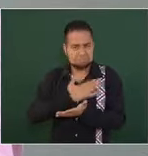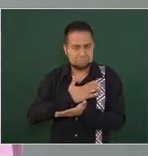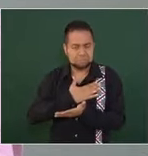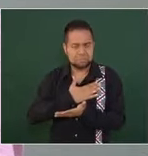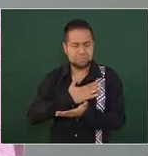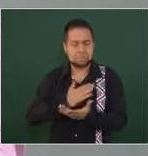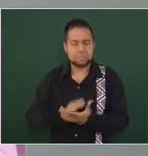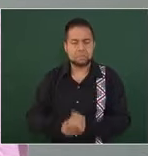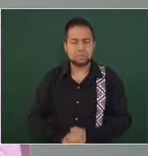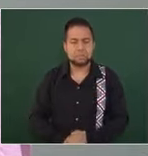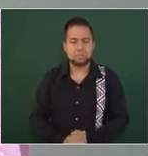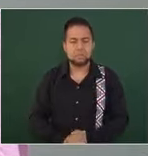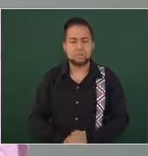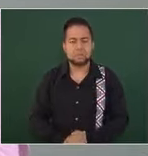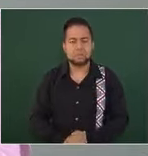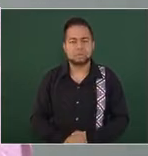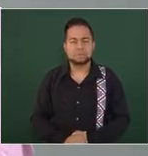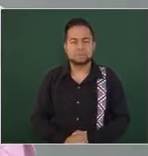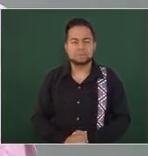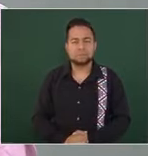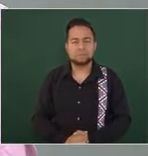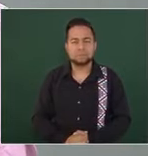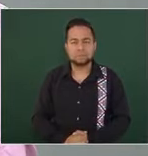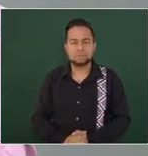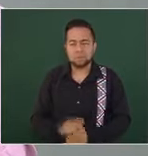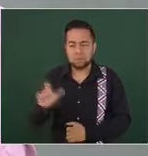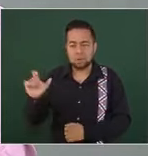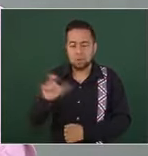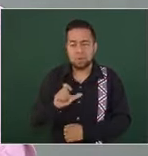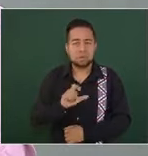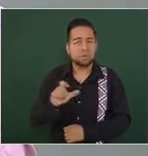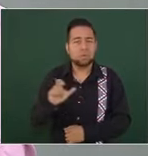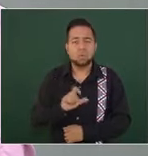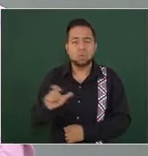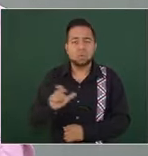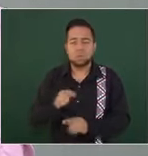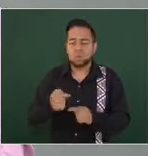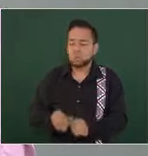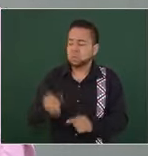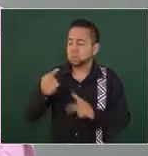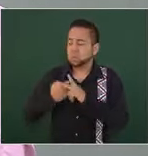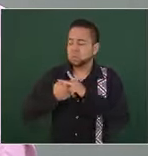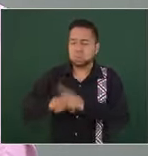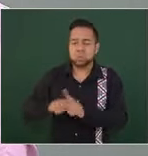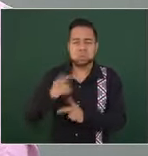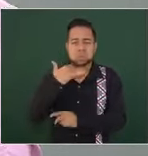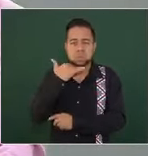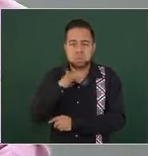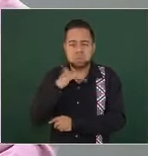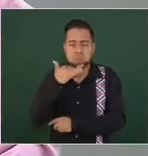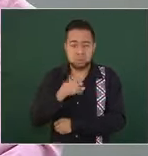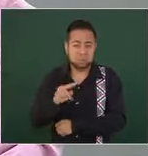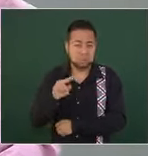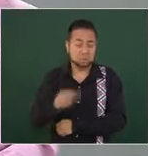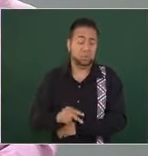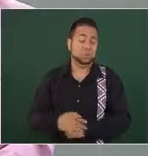de cuando inicia la corrupción la verdad que la traen